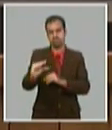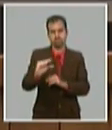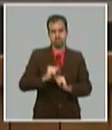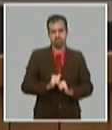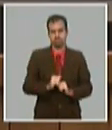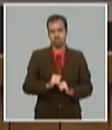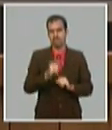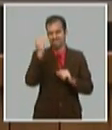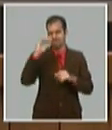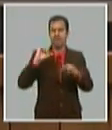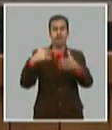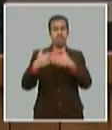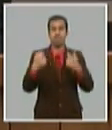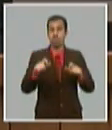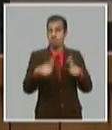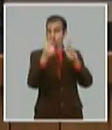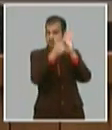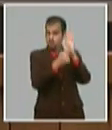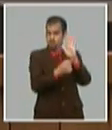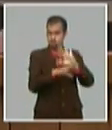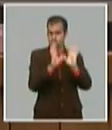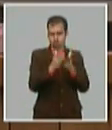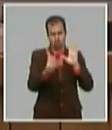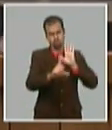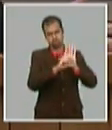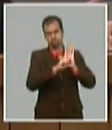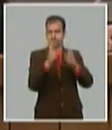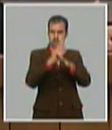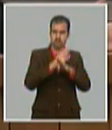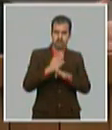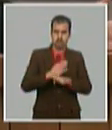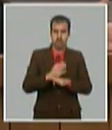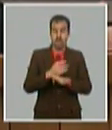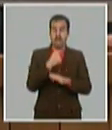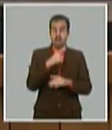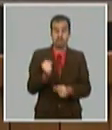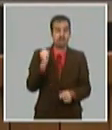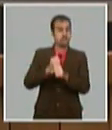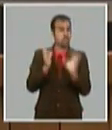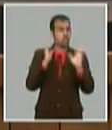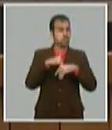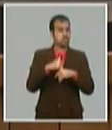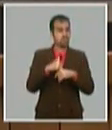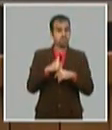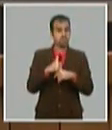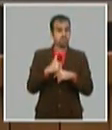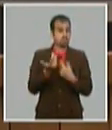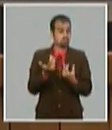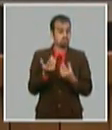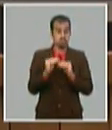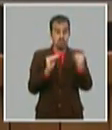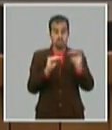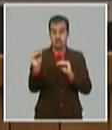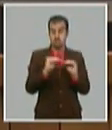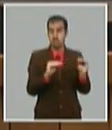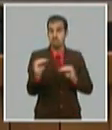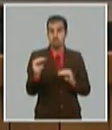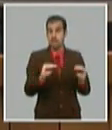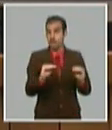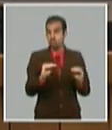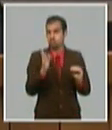diferentes destinos pero si no hay utilidad bueno pues no se puede distribuir nos quedaremos en el salario escala